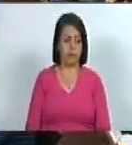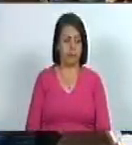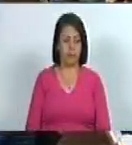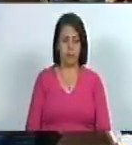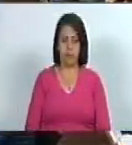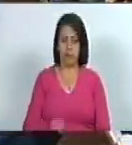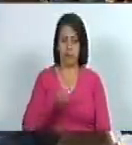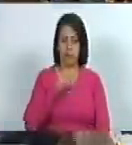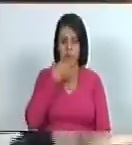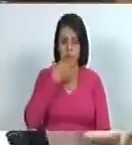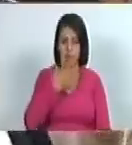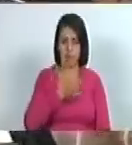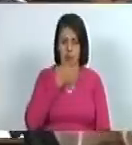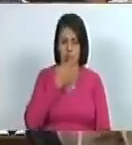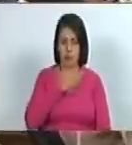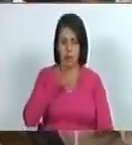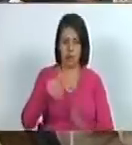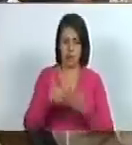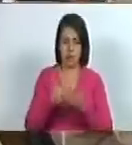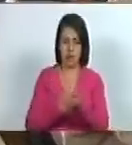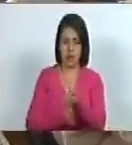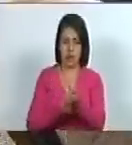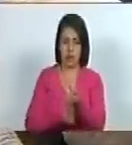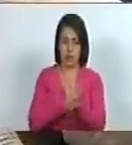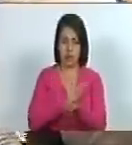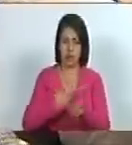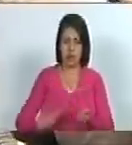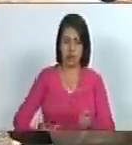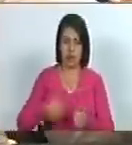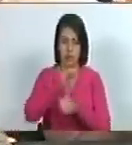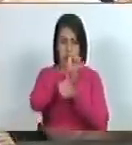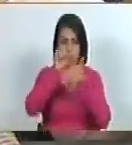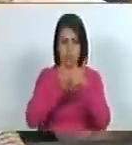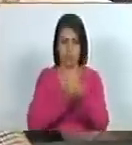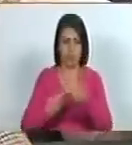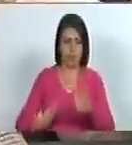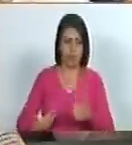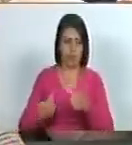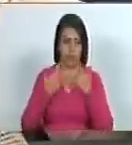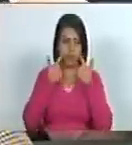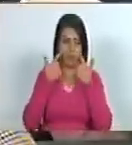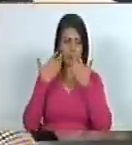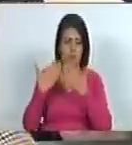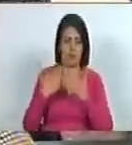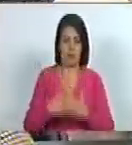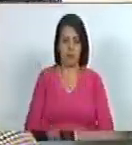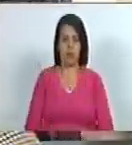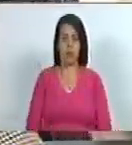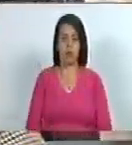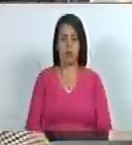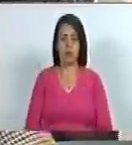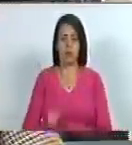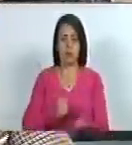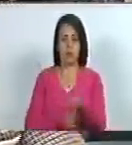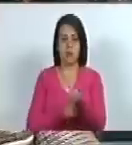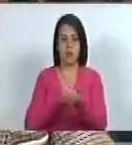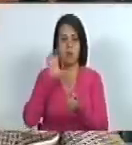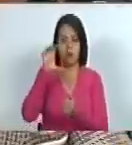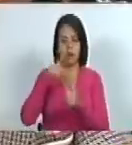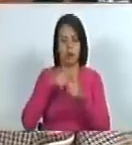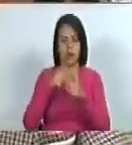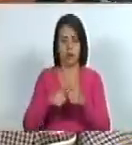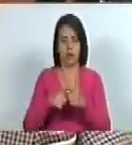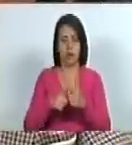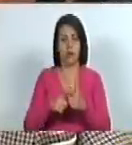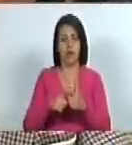buenos días hermanos hermanas diputadas presidente vicepresidenta hermanos de la patria en nombre de mi